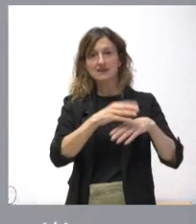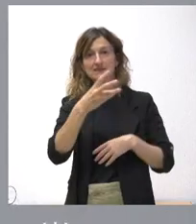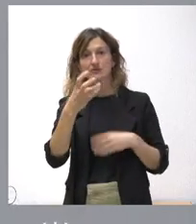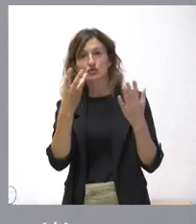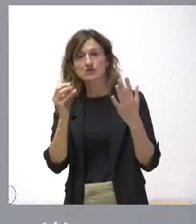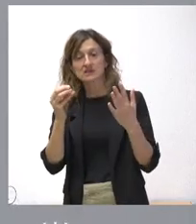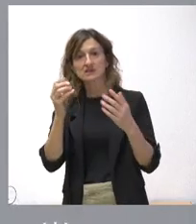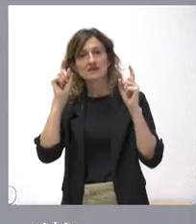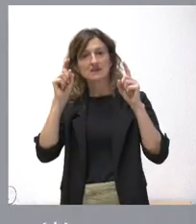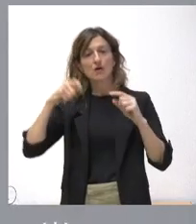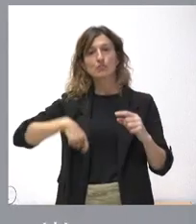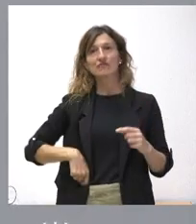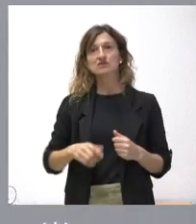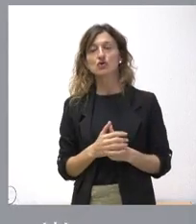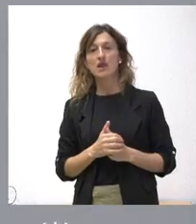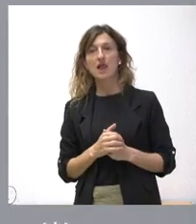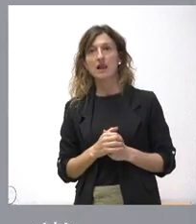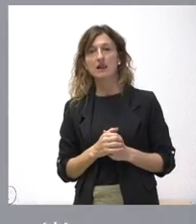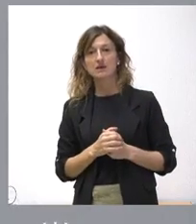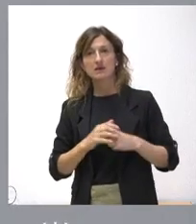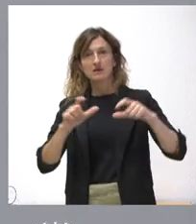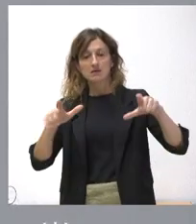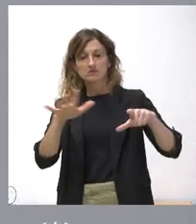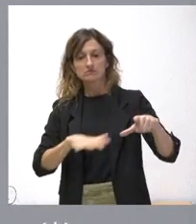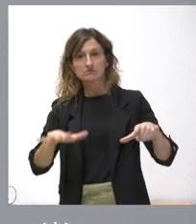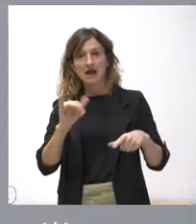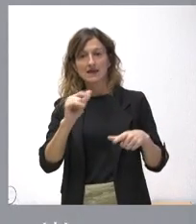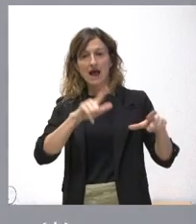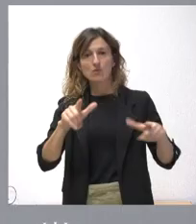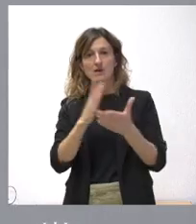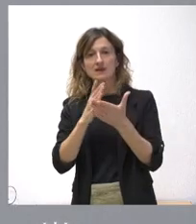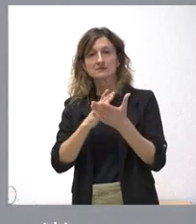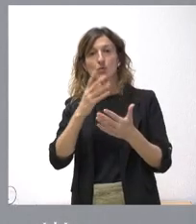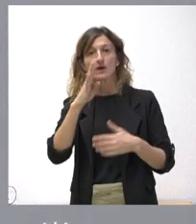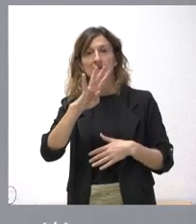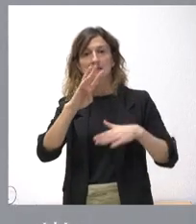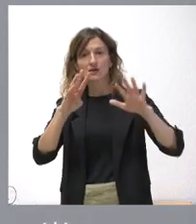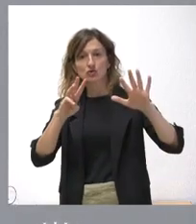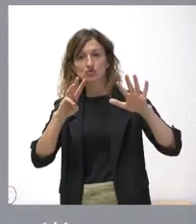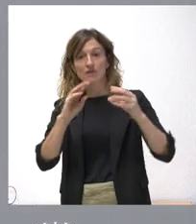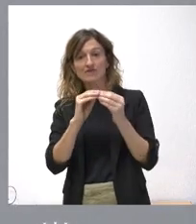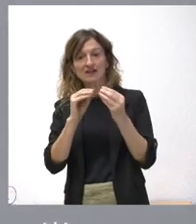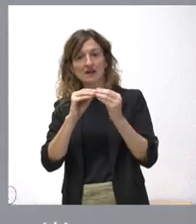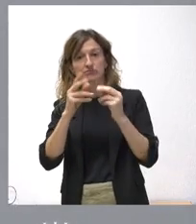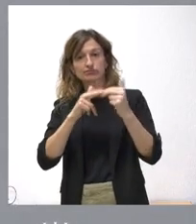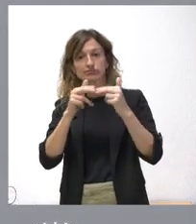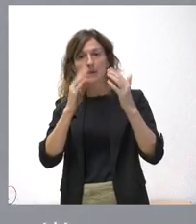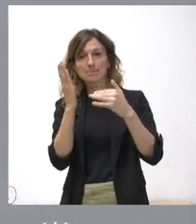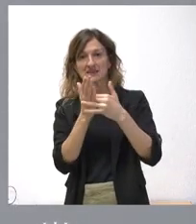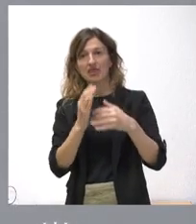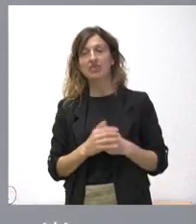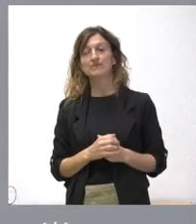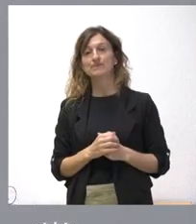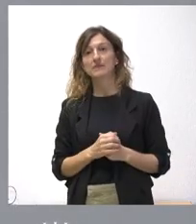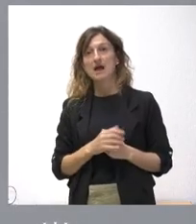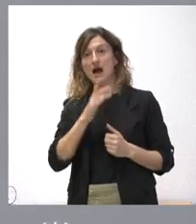en enseñanza profesional. El nuevo inmueble va a contar con 48 aulas. Como les digo, queda por ejecutar la mitad aproximadamente. Lo que hemos hecho ahora es